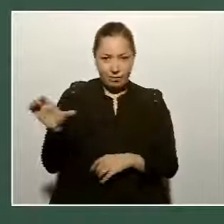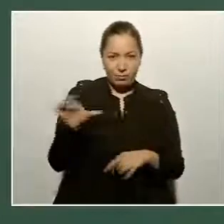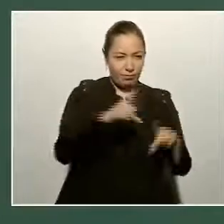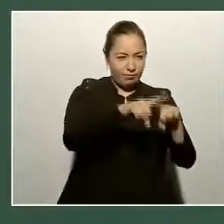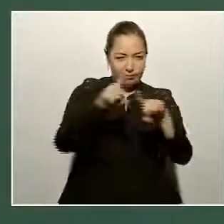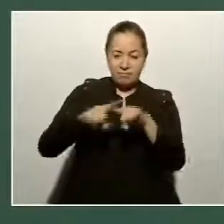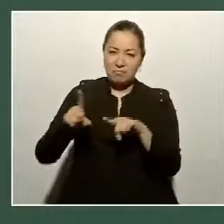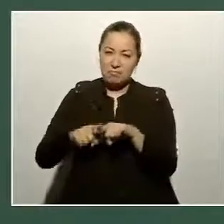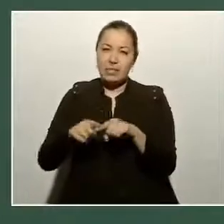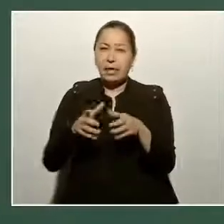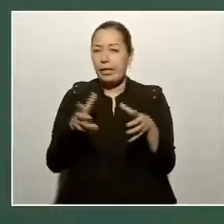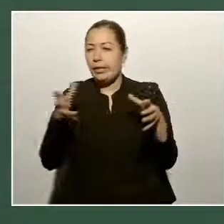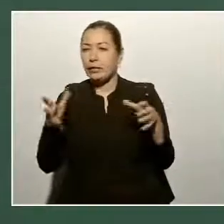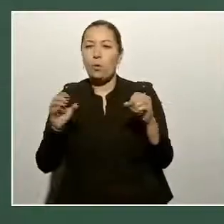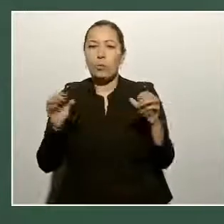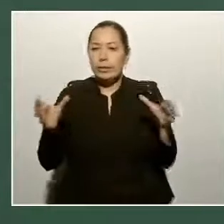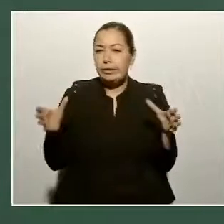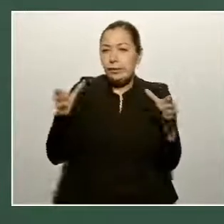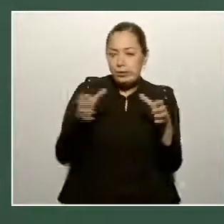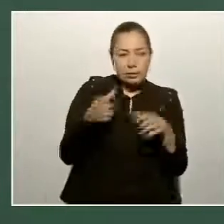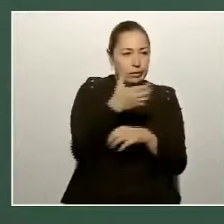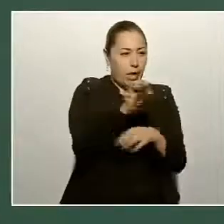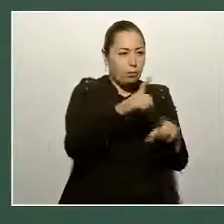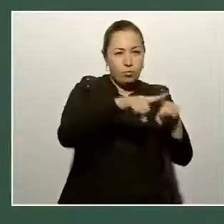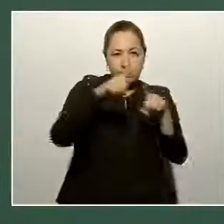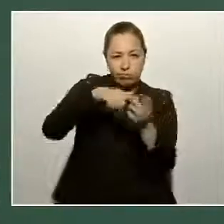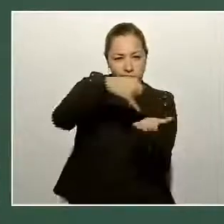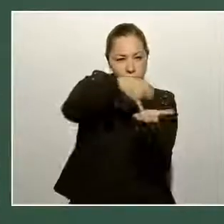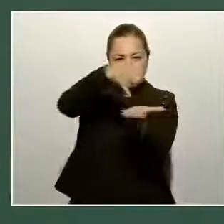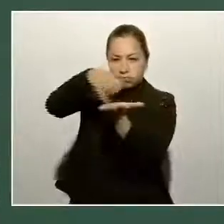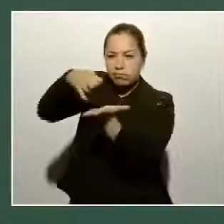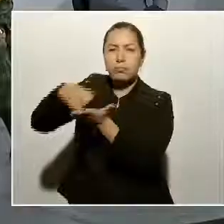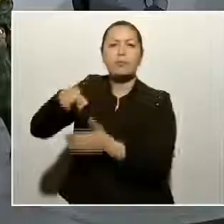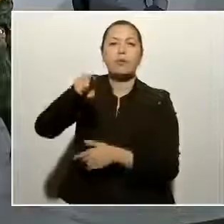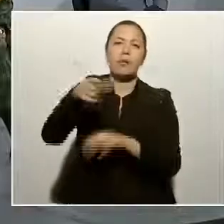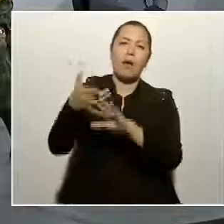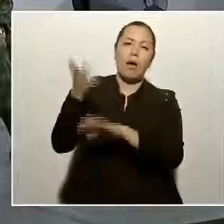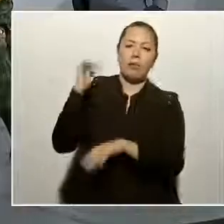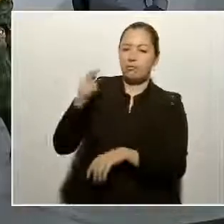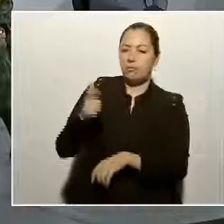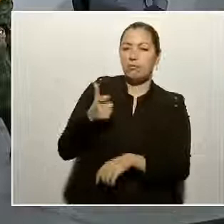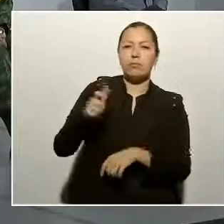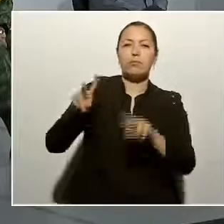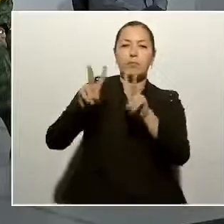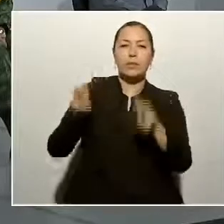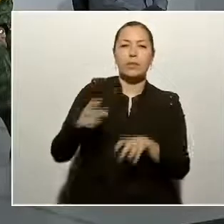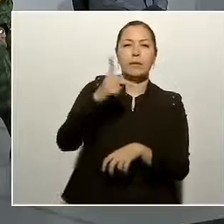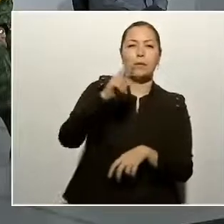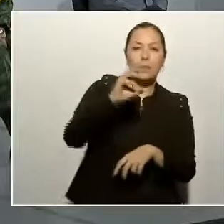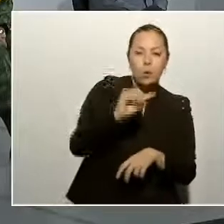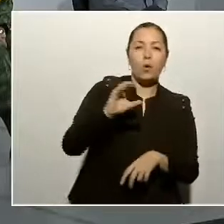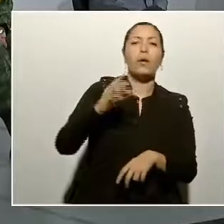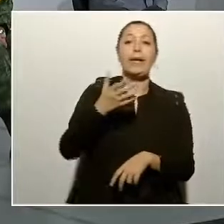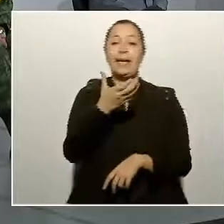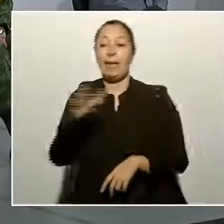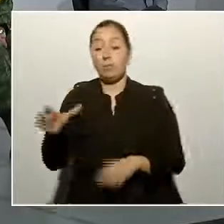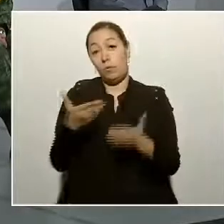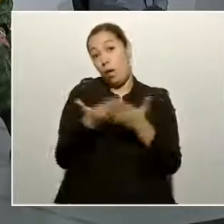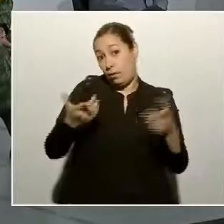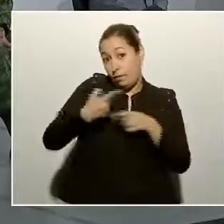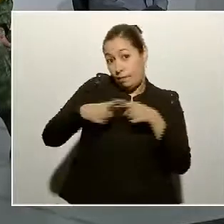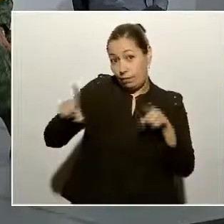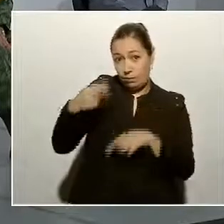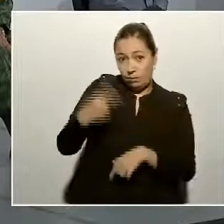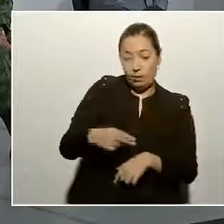propietarios, están recibiendo lo que era el procampo y que ahora es producción para el bienestar.